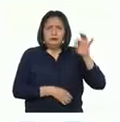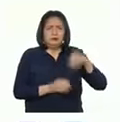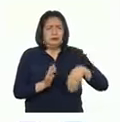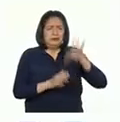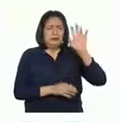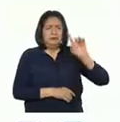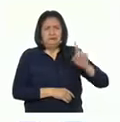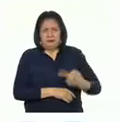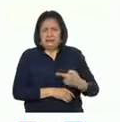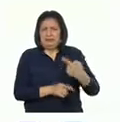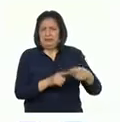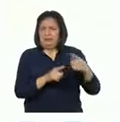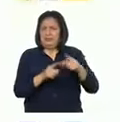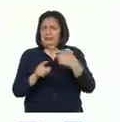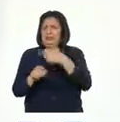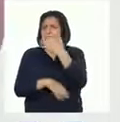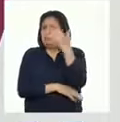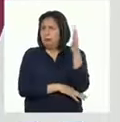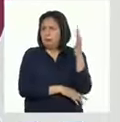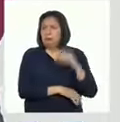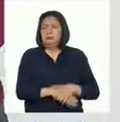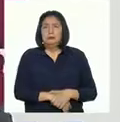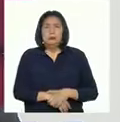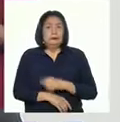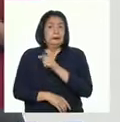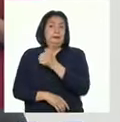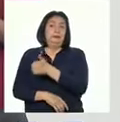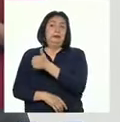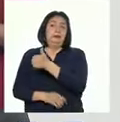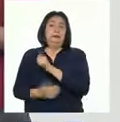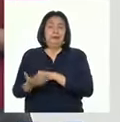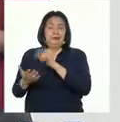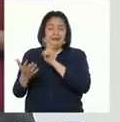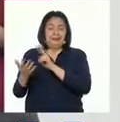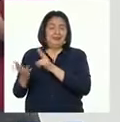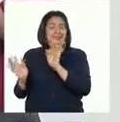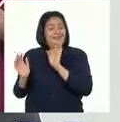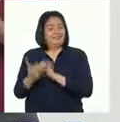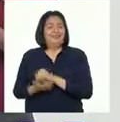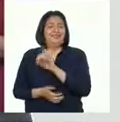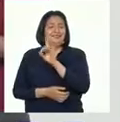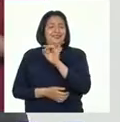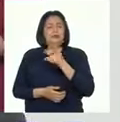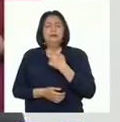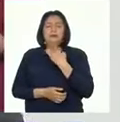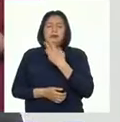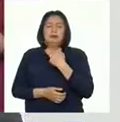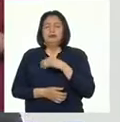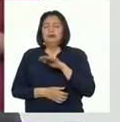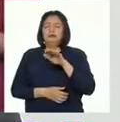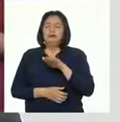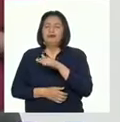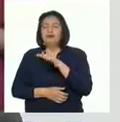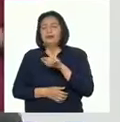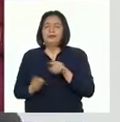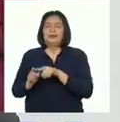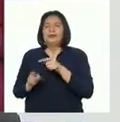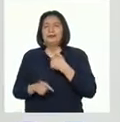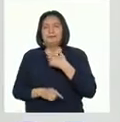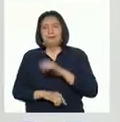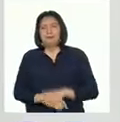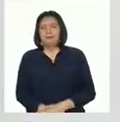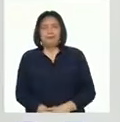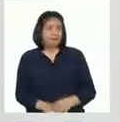más de mil tipos de árboles. ¡Esa! Muy buena lectura, Dana, con una voz melodiosa como la mía.